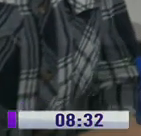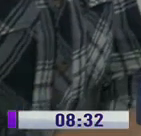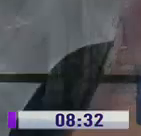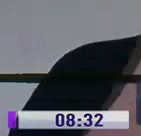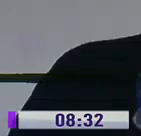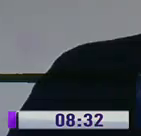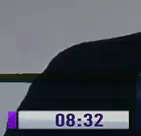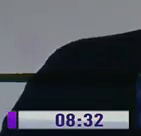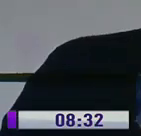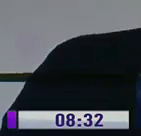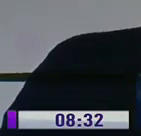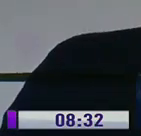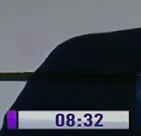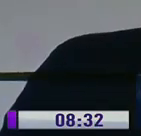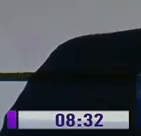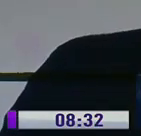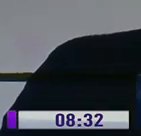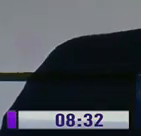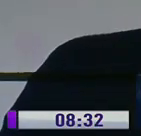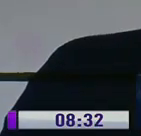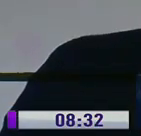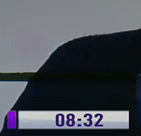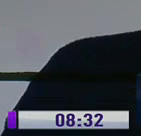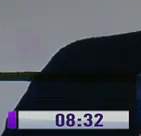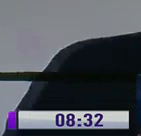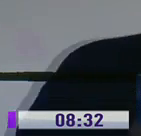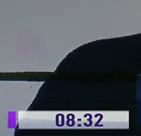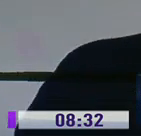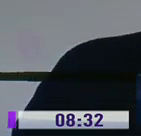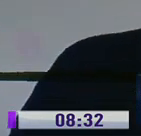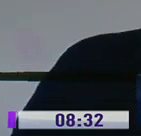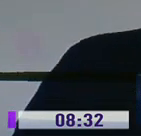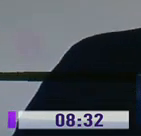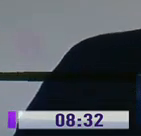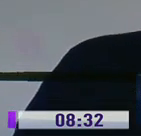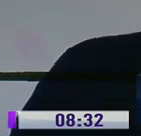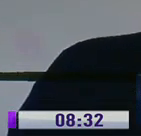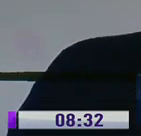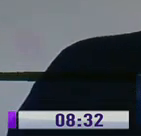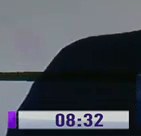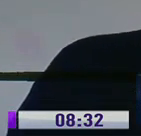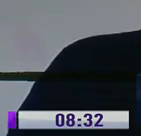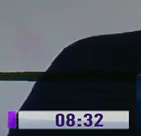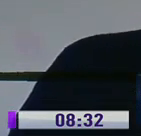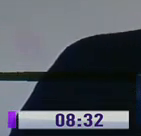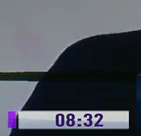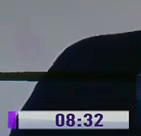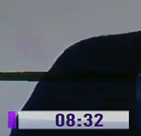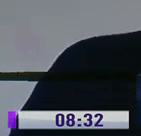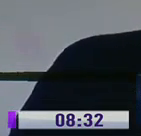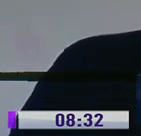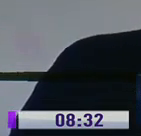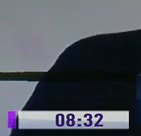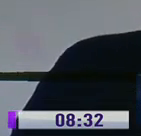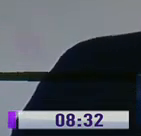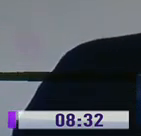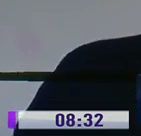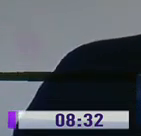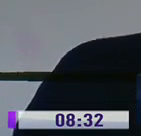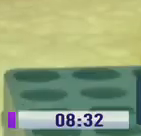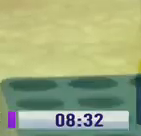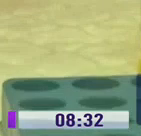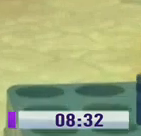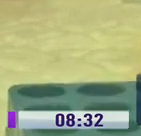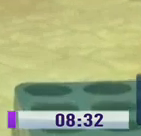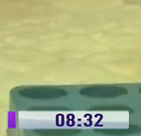Hidalgo. Capacidad para 29 camas. Hay que montar una cocina, hay que montar también áreas de monitoreo, áreas de descanso para